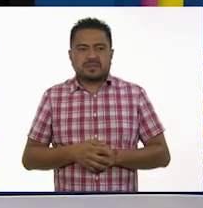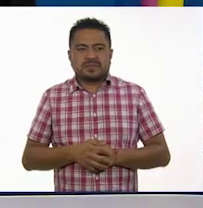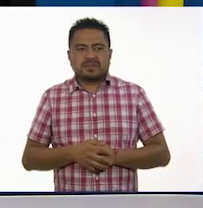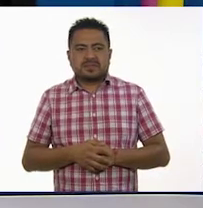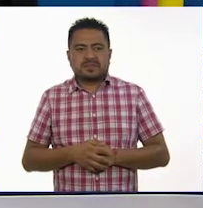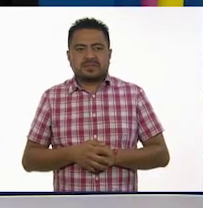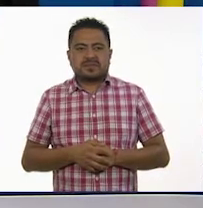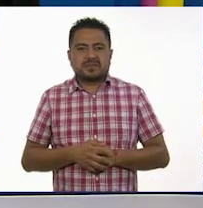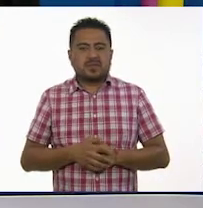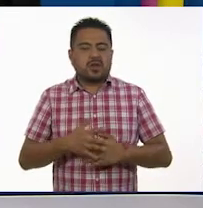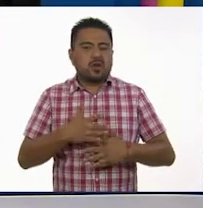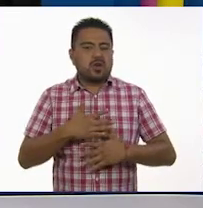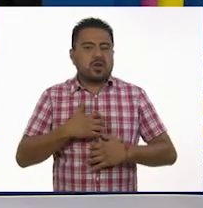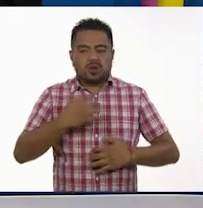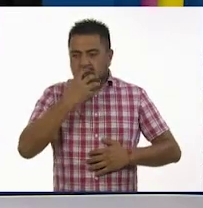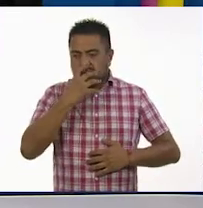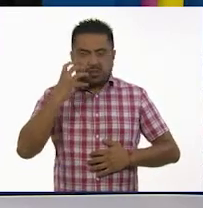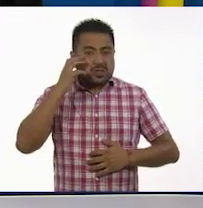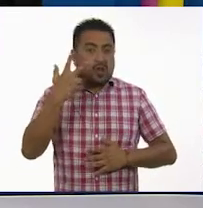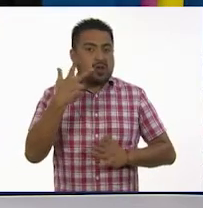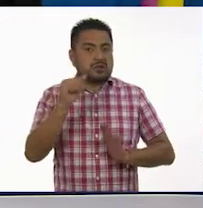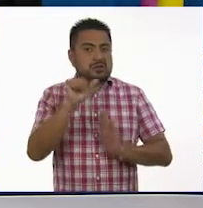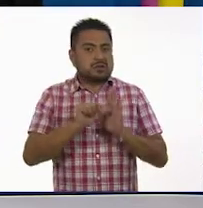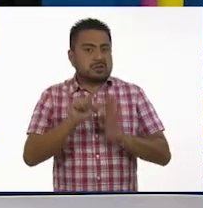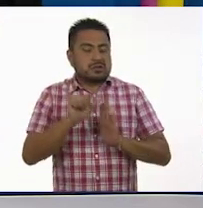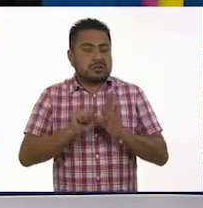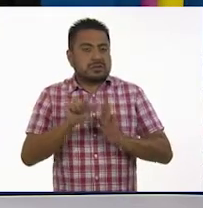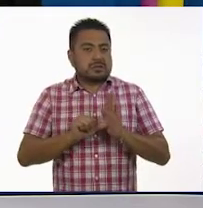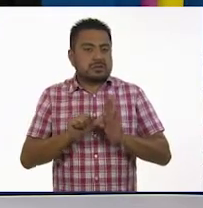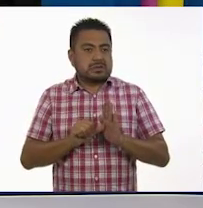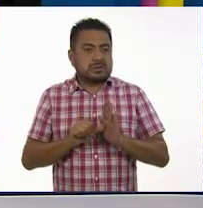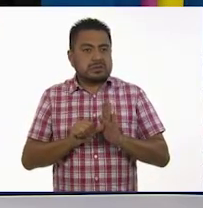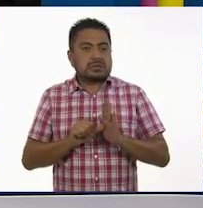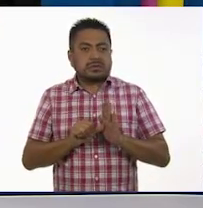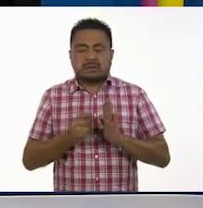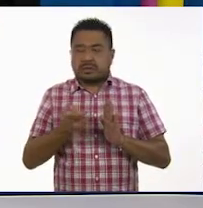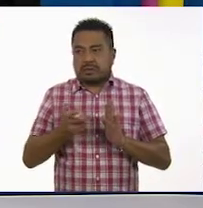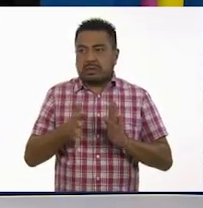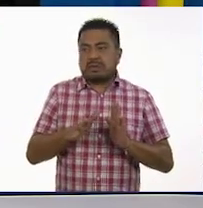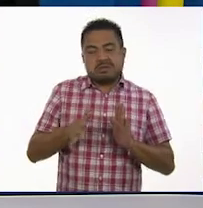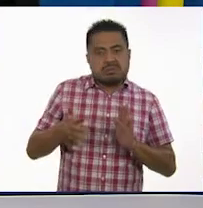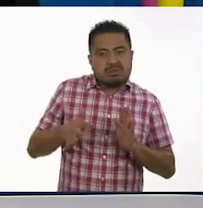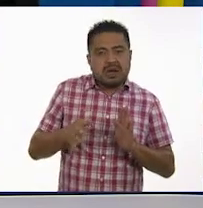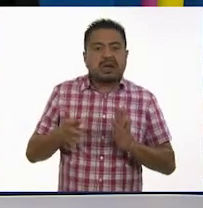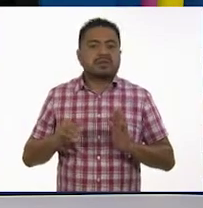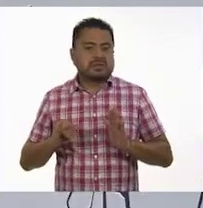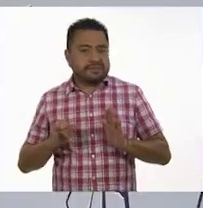Las osas, 8 meses, muy... Más o menos. Más o menos.